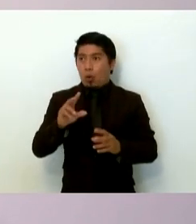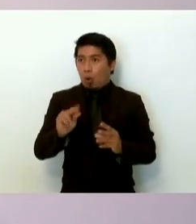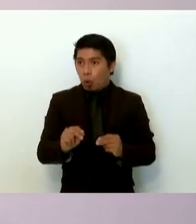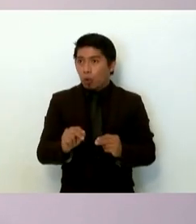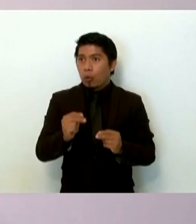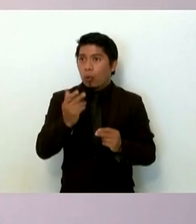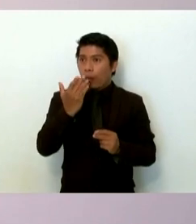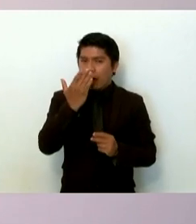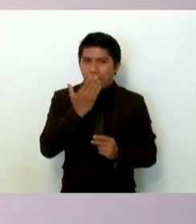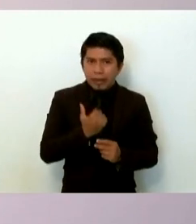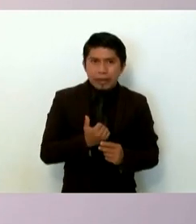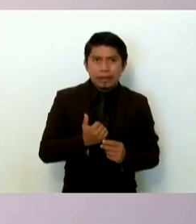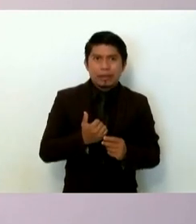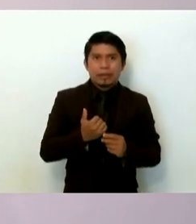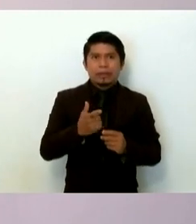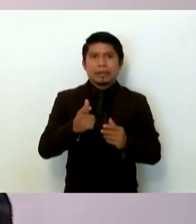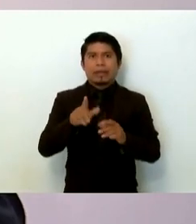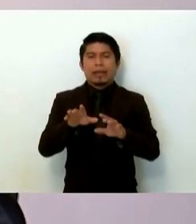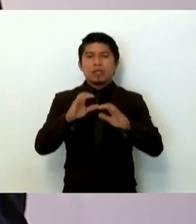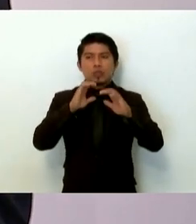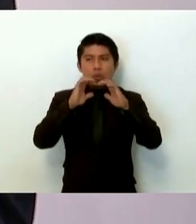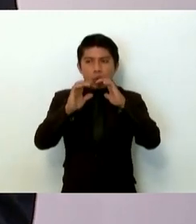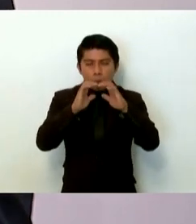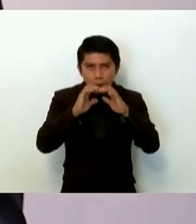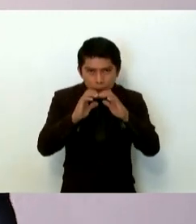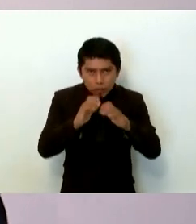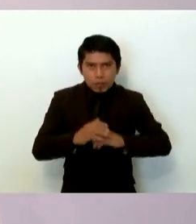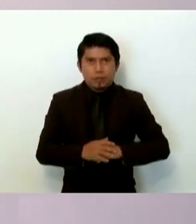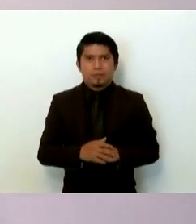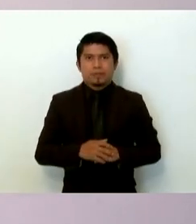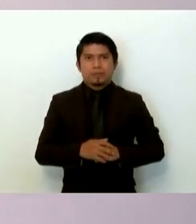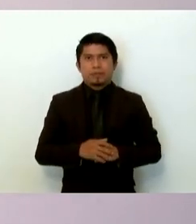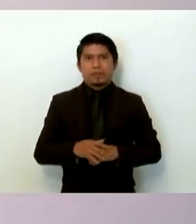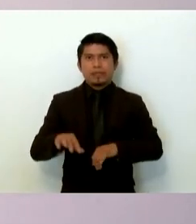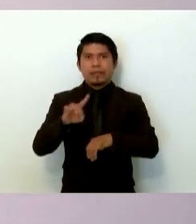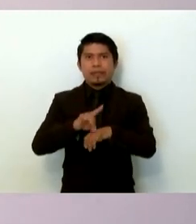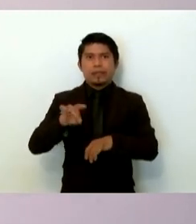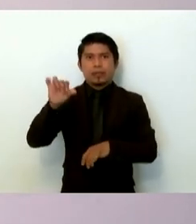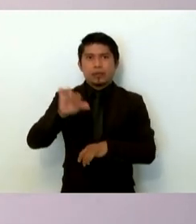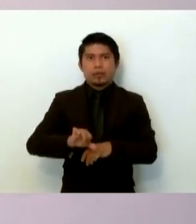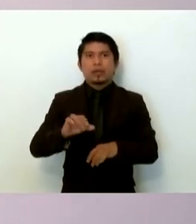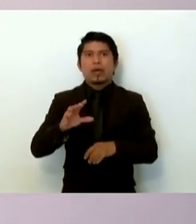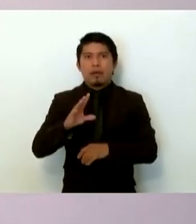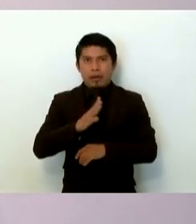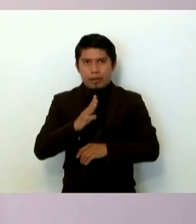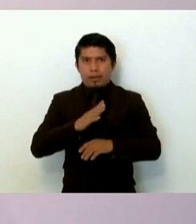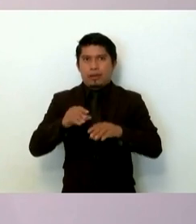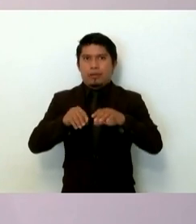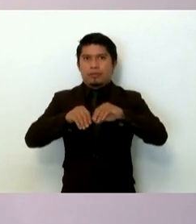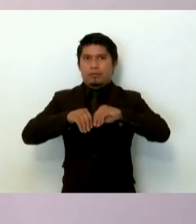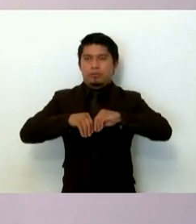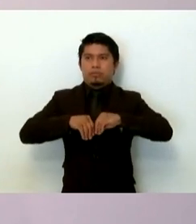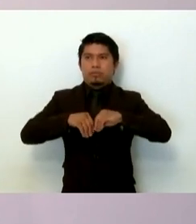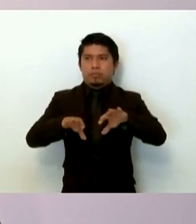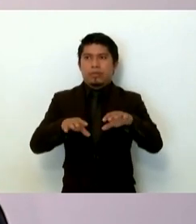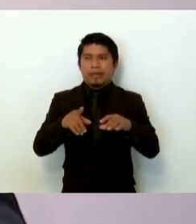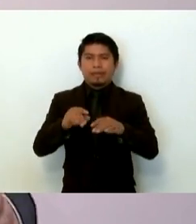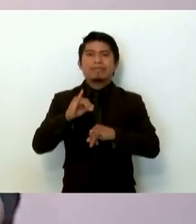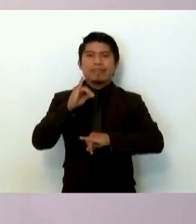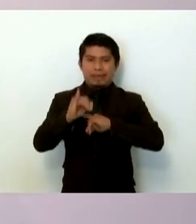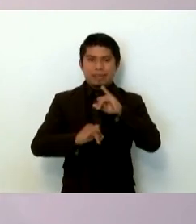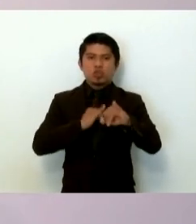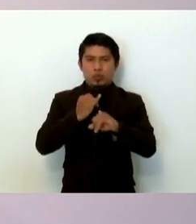existencia de las comunicaciones. El día de hoy apareció en la prensa internacional